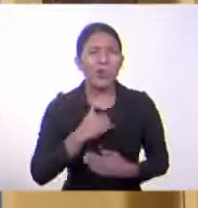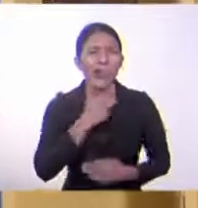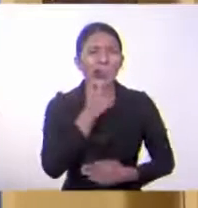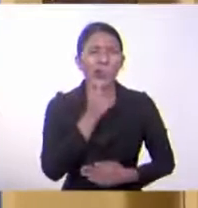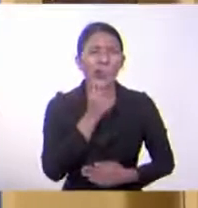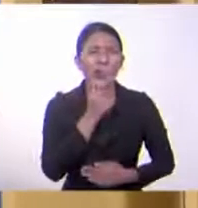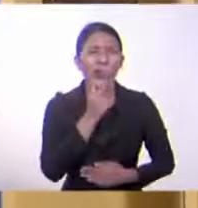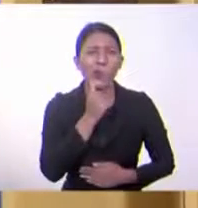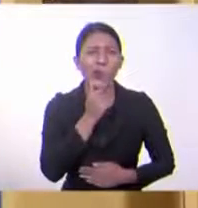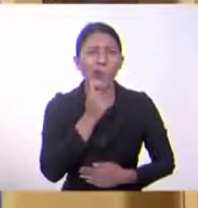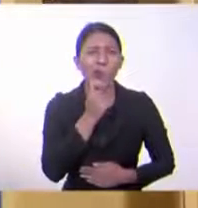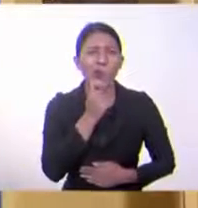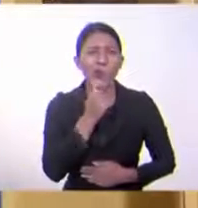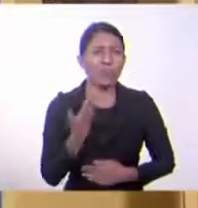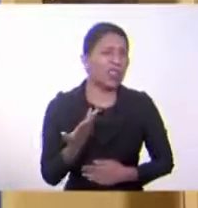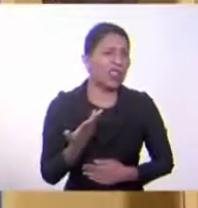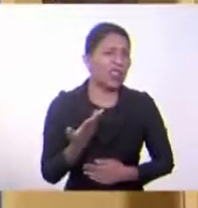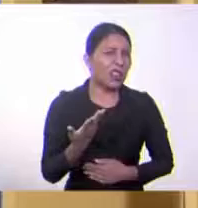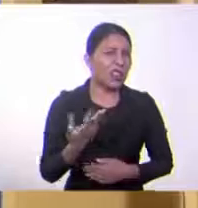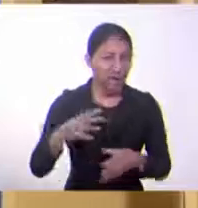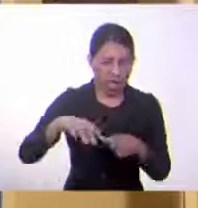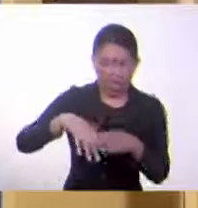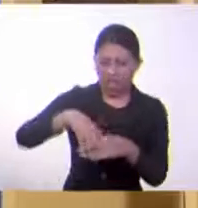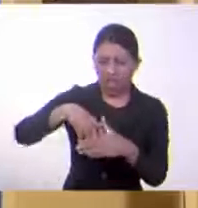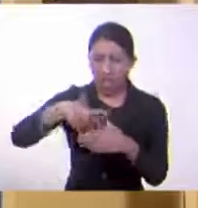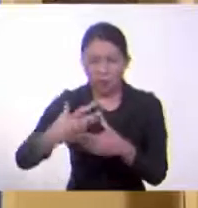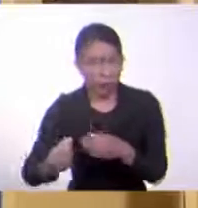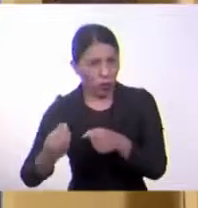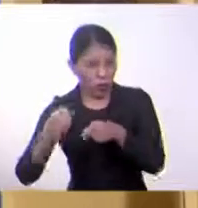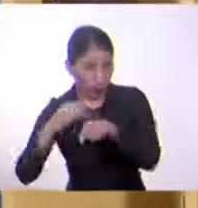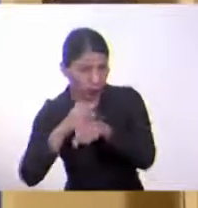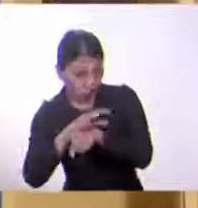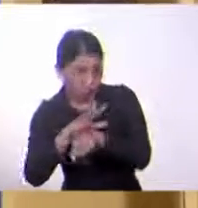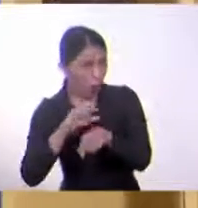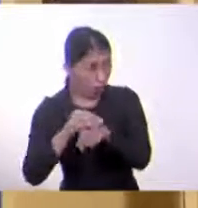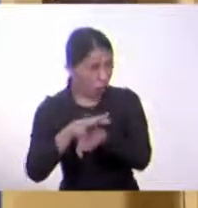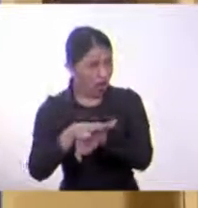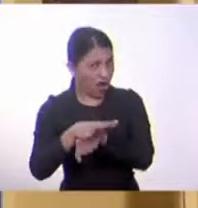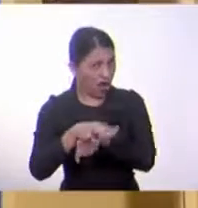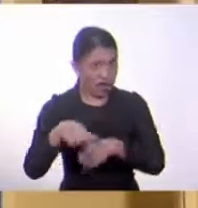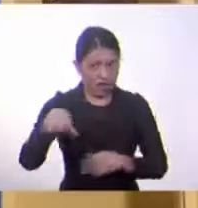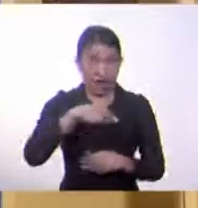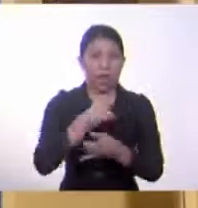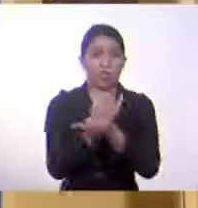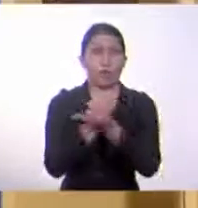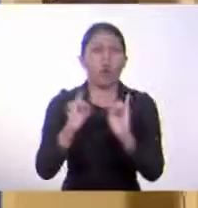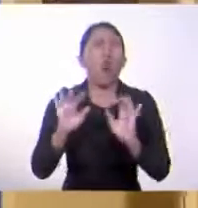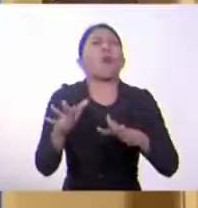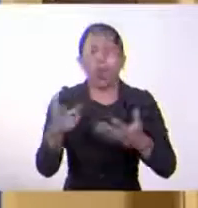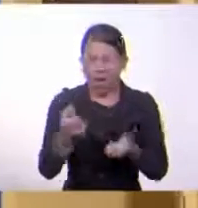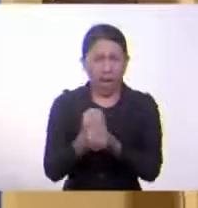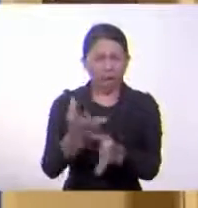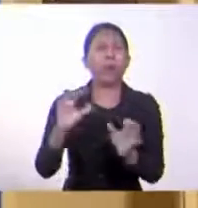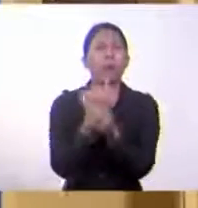forma algo externo hubo, alguna influencia para que la región se independizara, o cuáles fueron las causas y consecuencias que esto